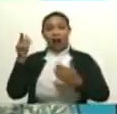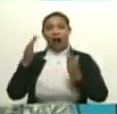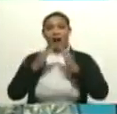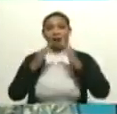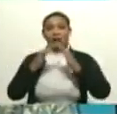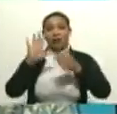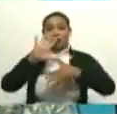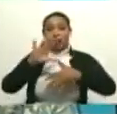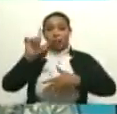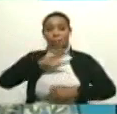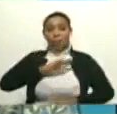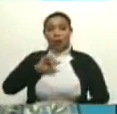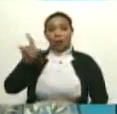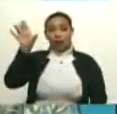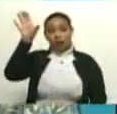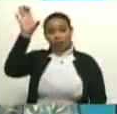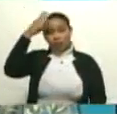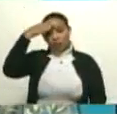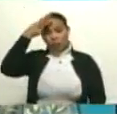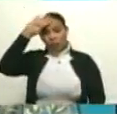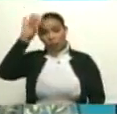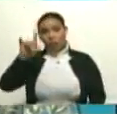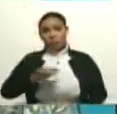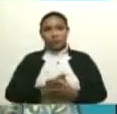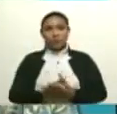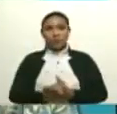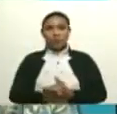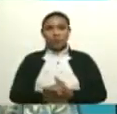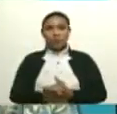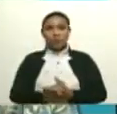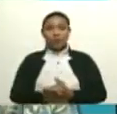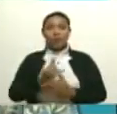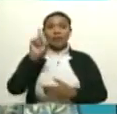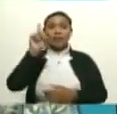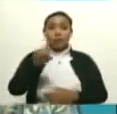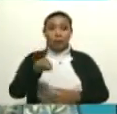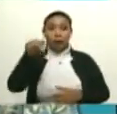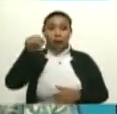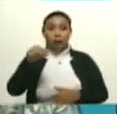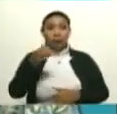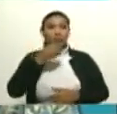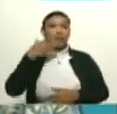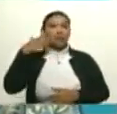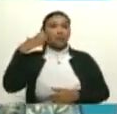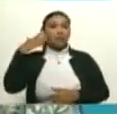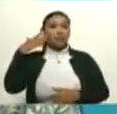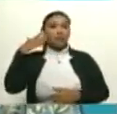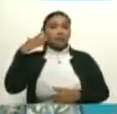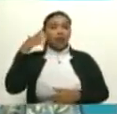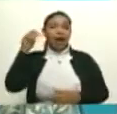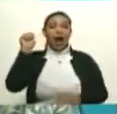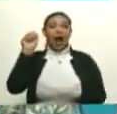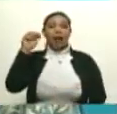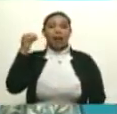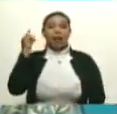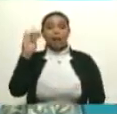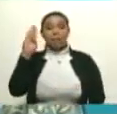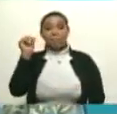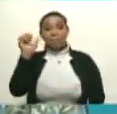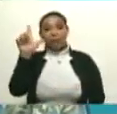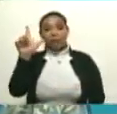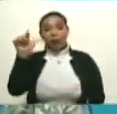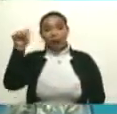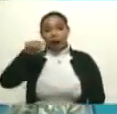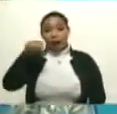que nos ha, digamos, ayudado en la curaduría del festival, y de tener, estamos muy orgullosos de tener entre nosotros a Aníbal Grun. Aníbal